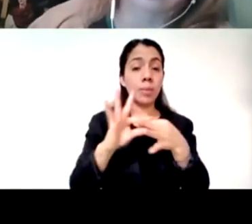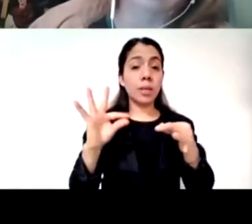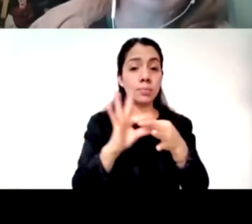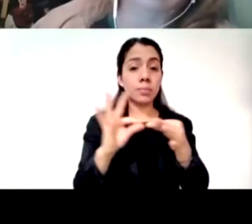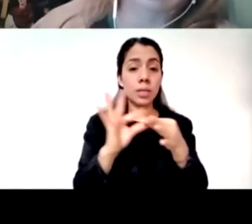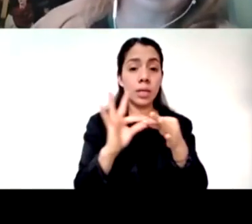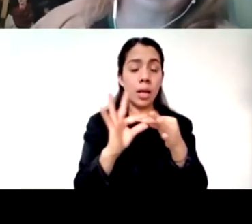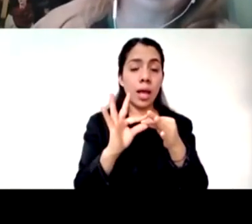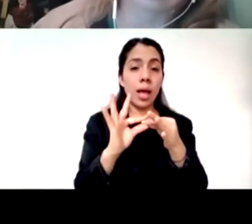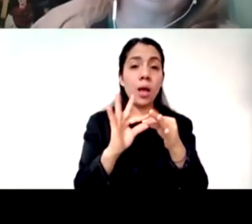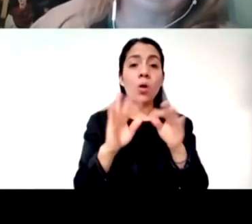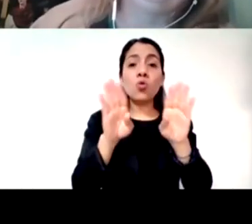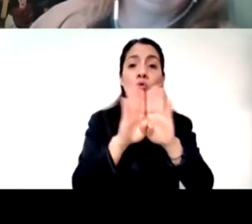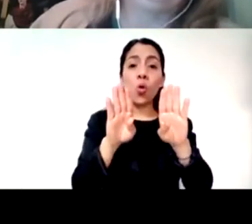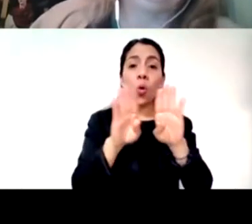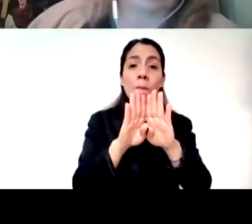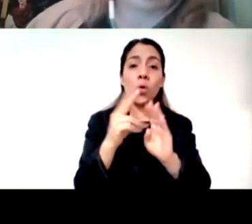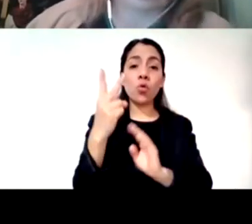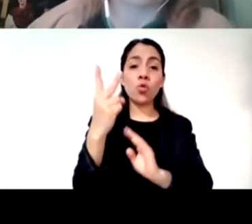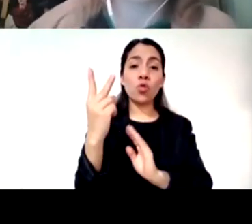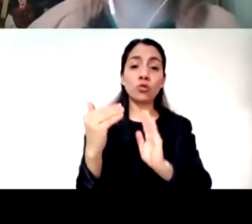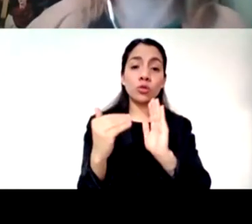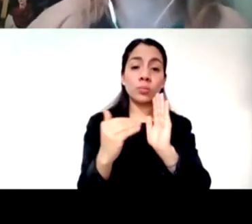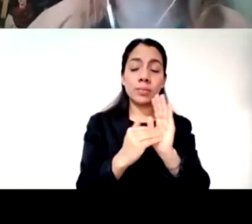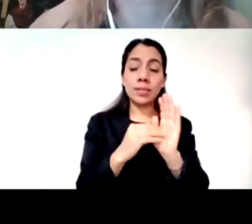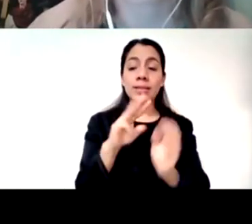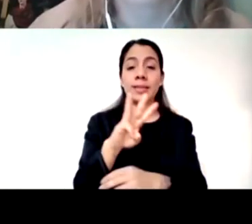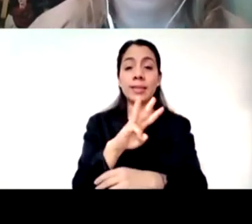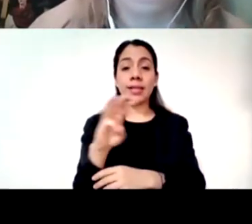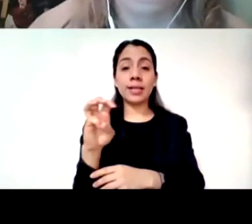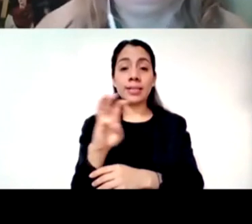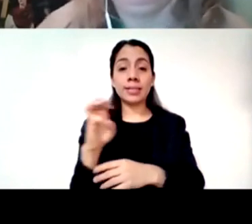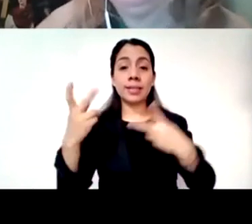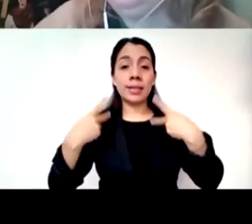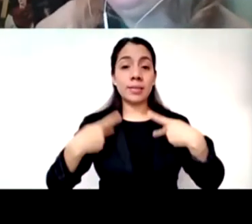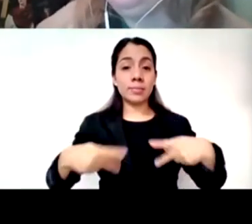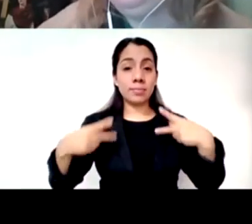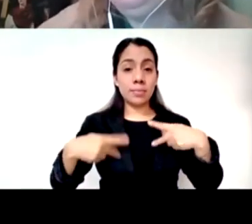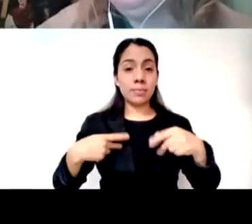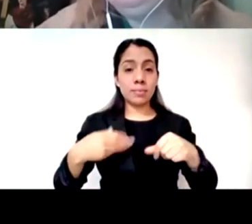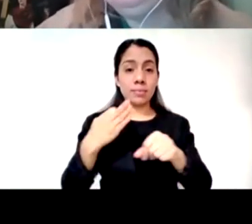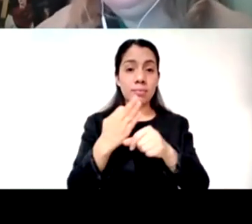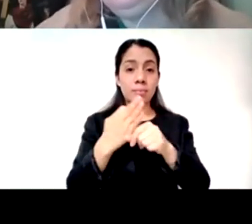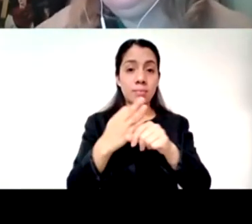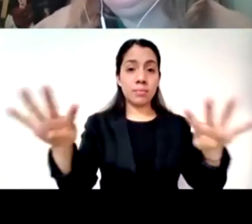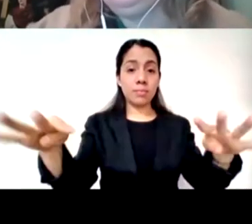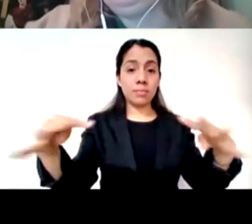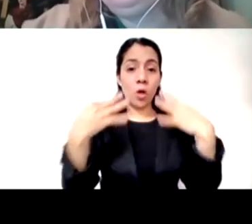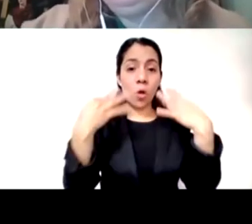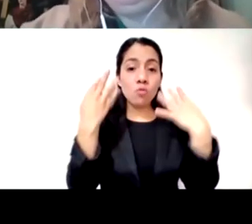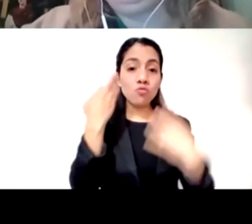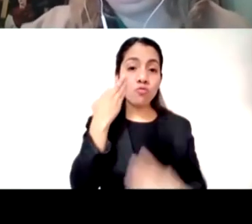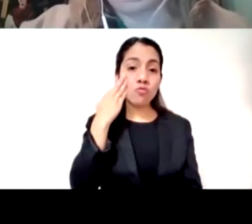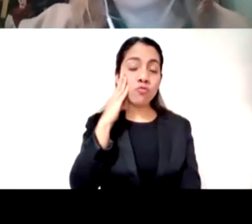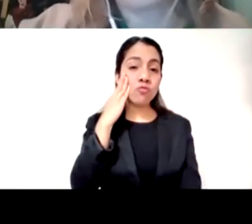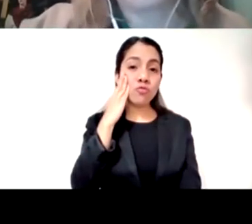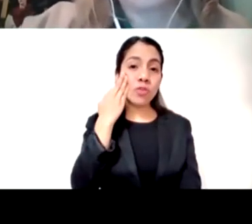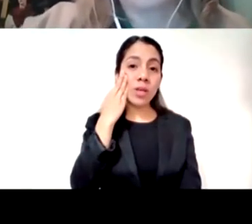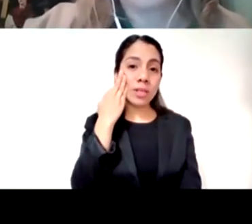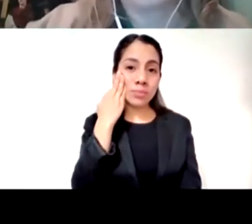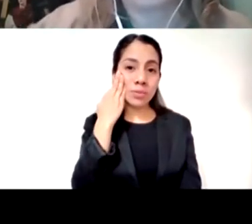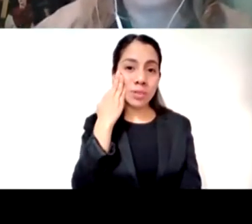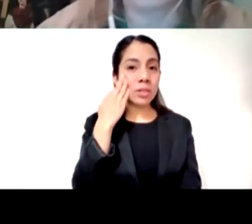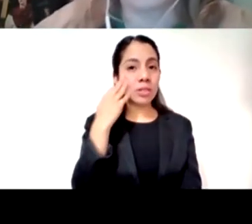de las más de 2.300 personas que se han conectado y a las que yo nada más me las imagino